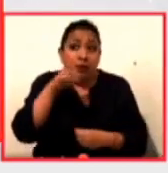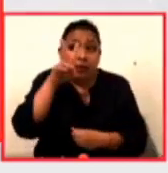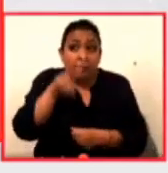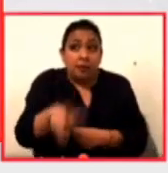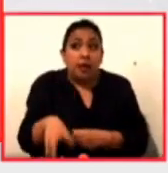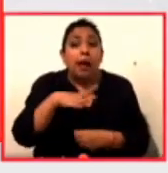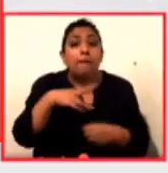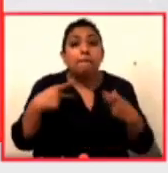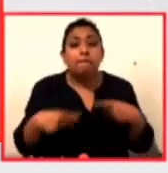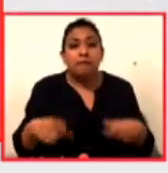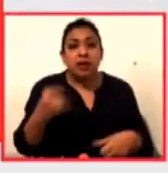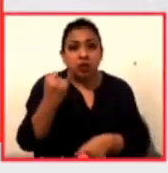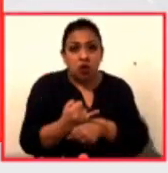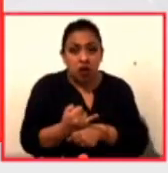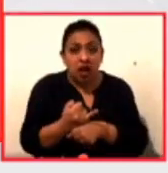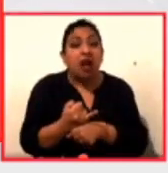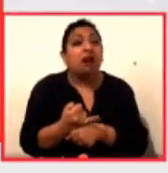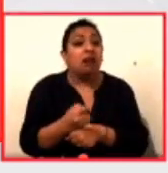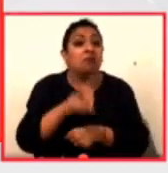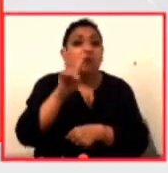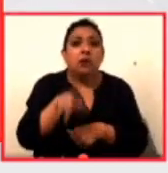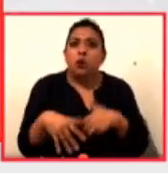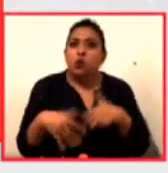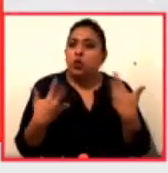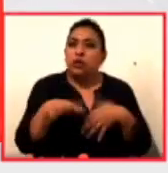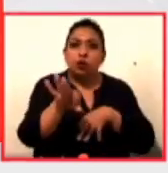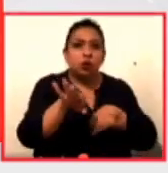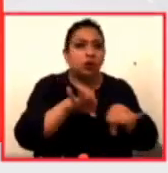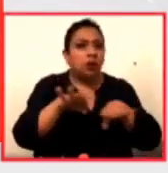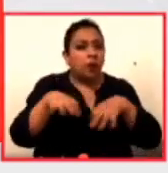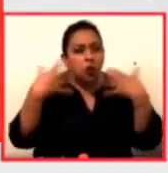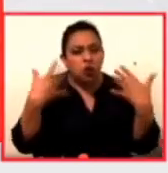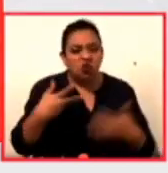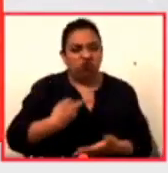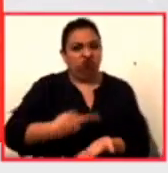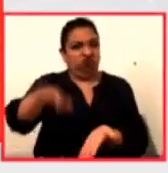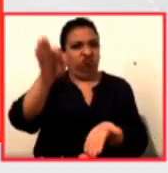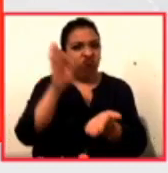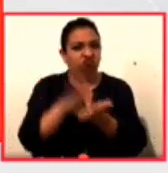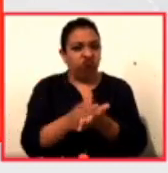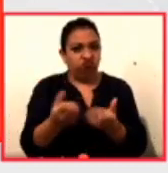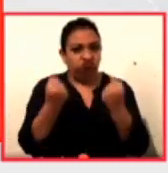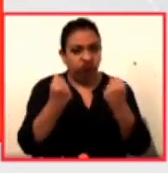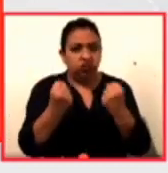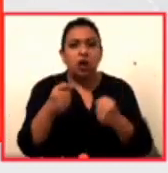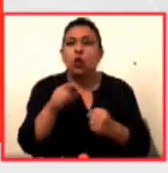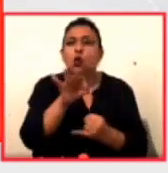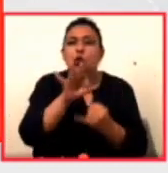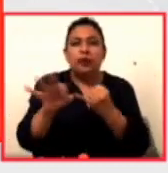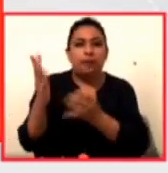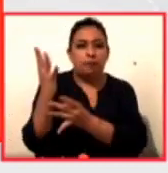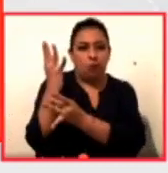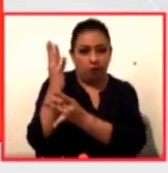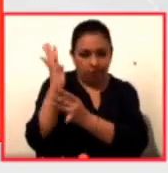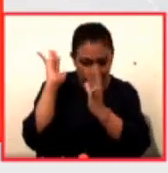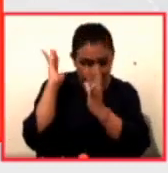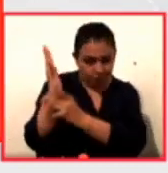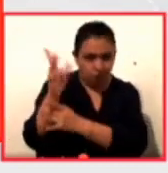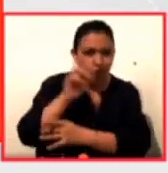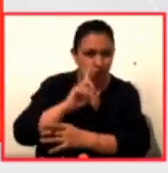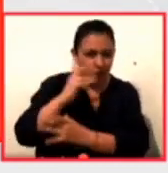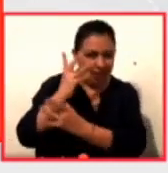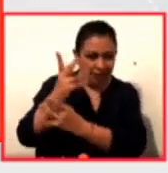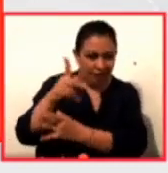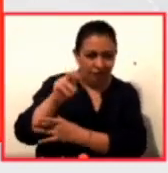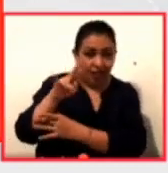personaje que ha hecho una gran labor, una gran valentía, cito una última parte de ella que me importa